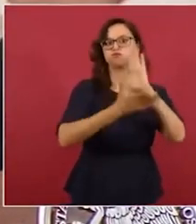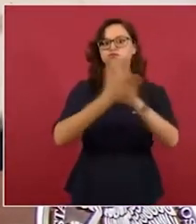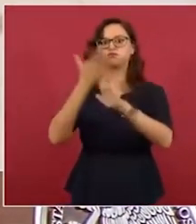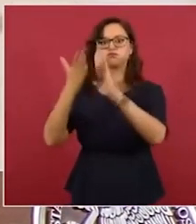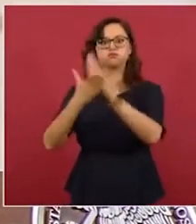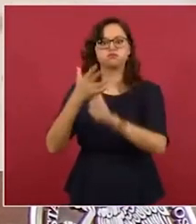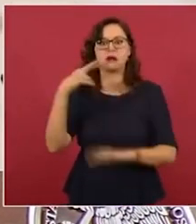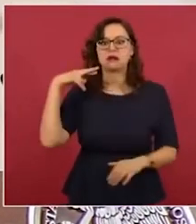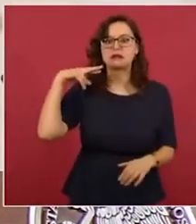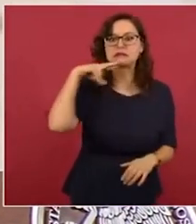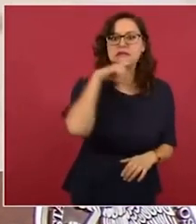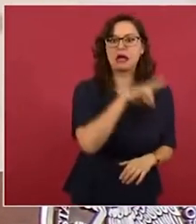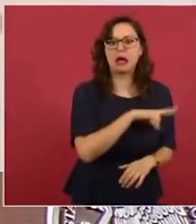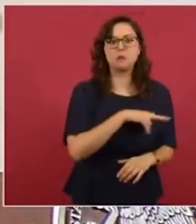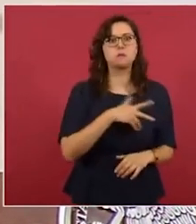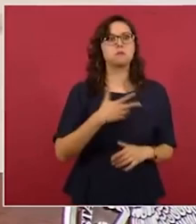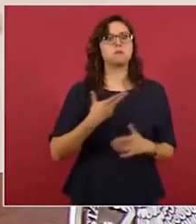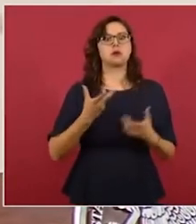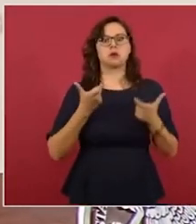muy poco tiempo,